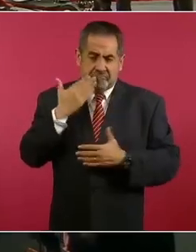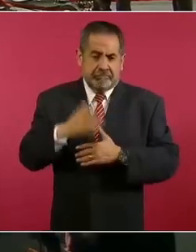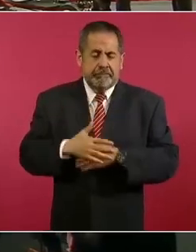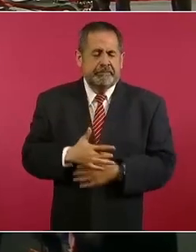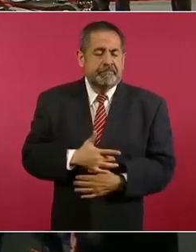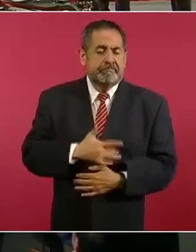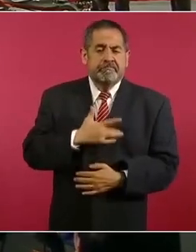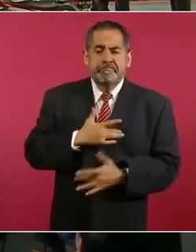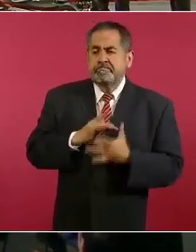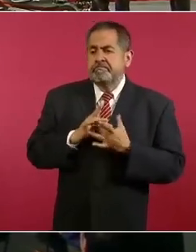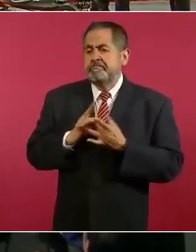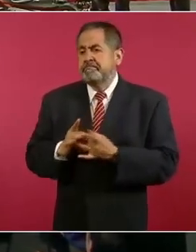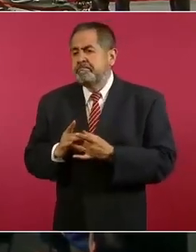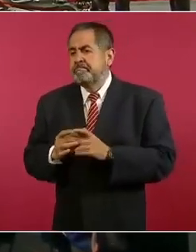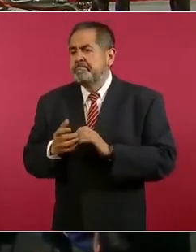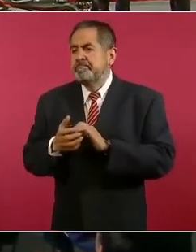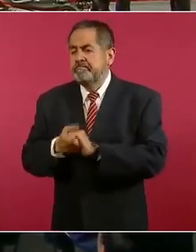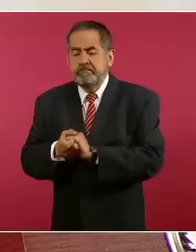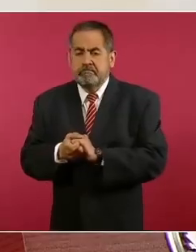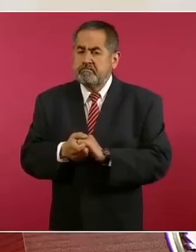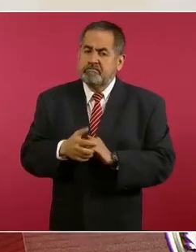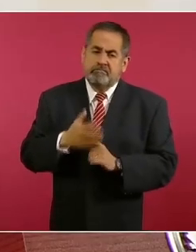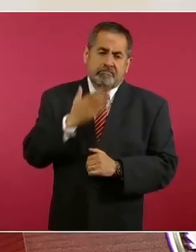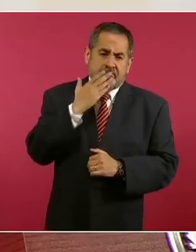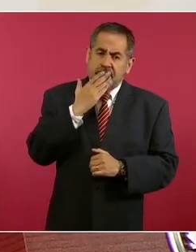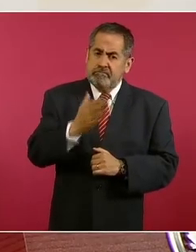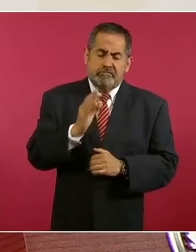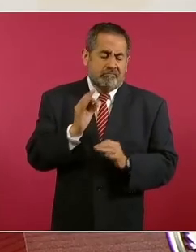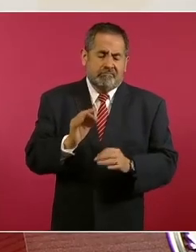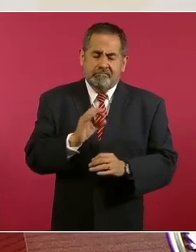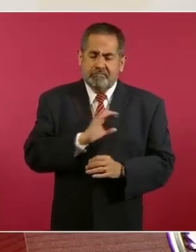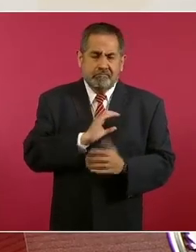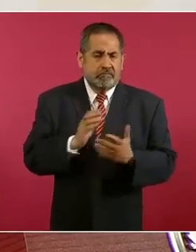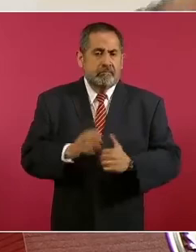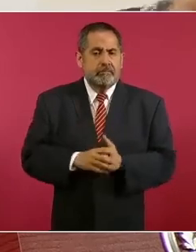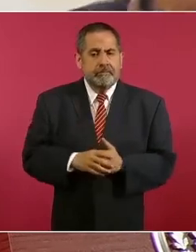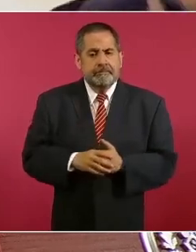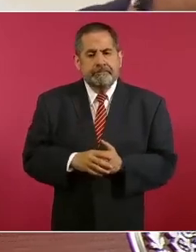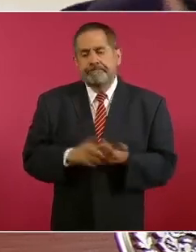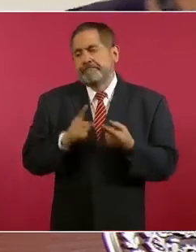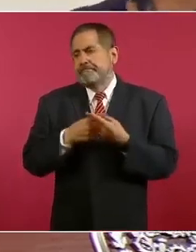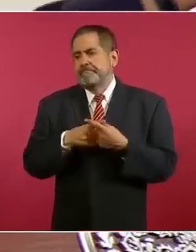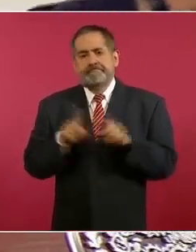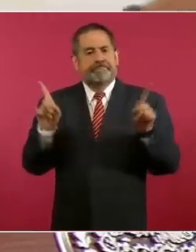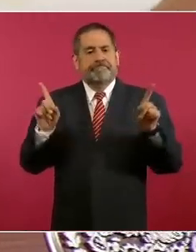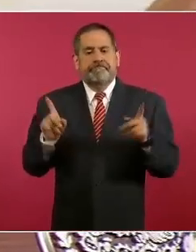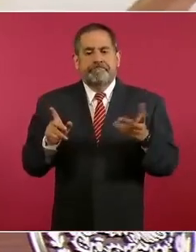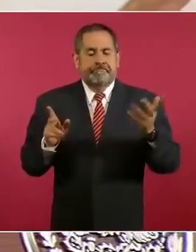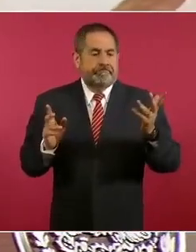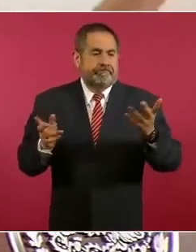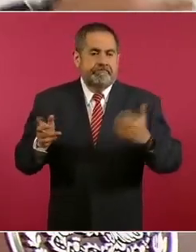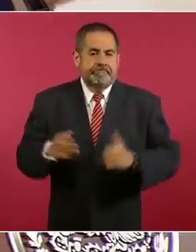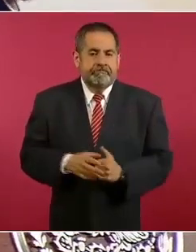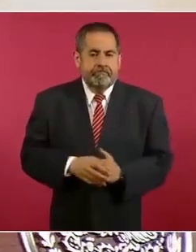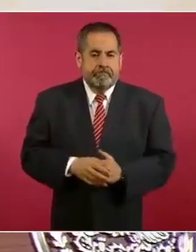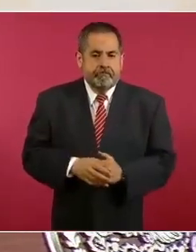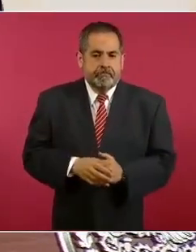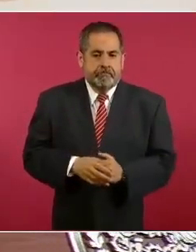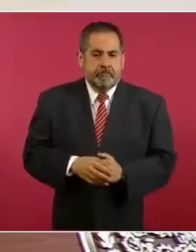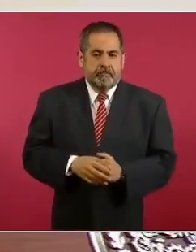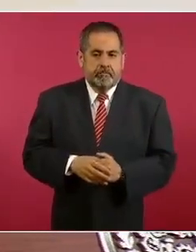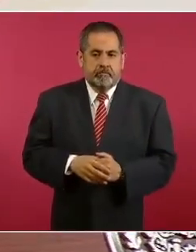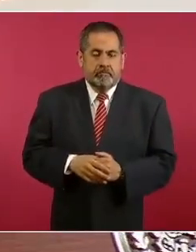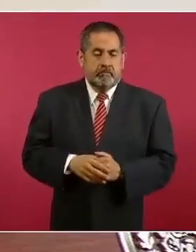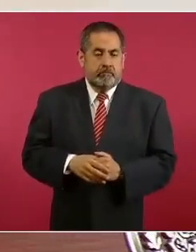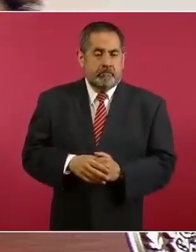solidario, muy fraterno, distinto incluso